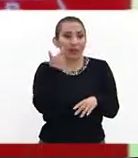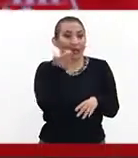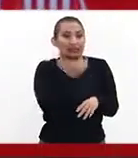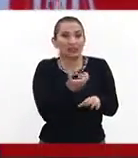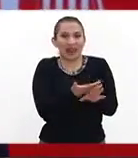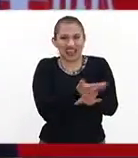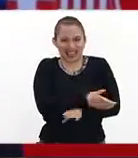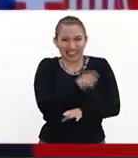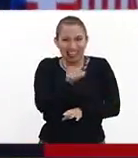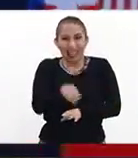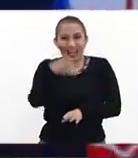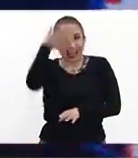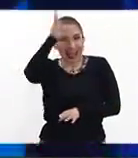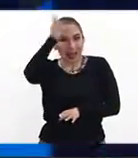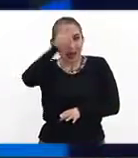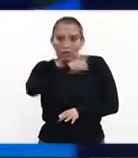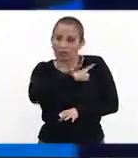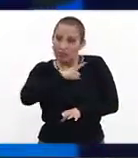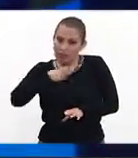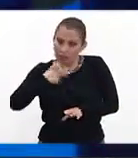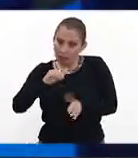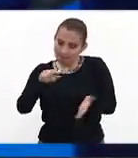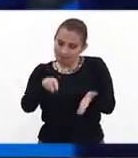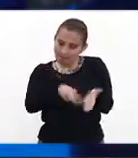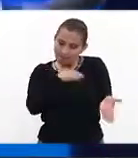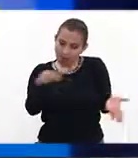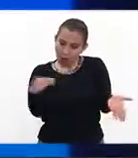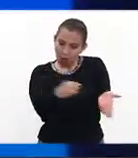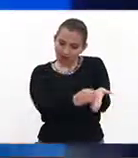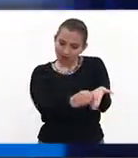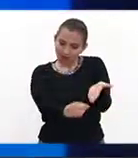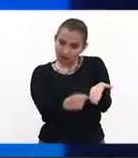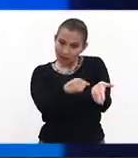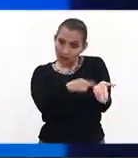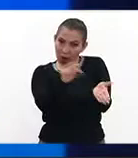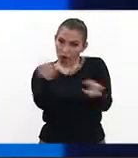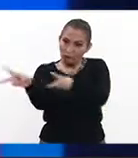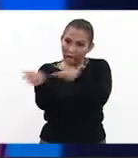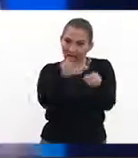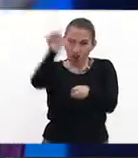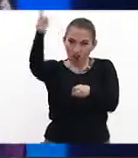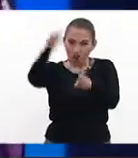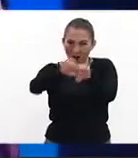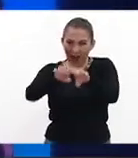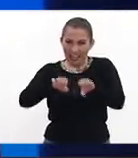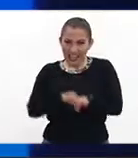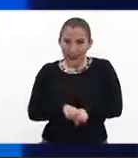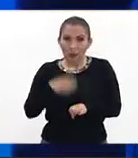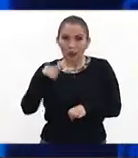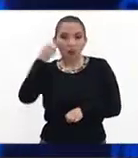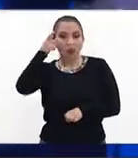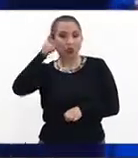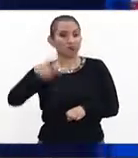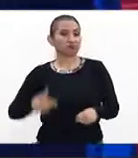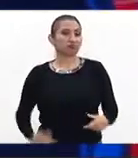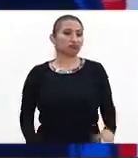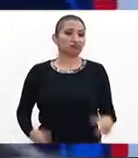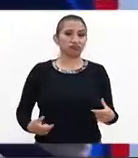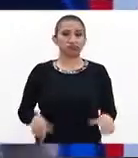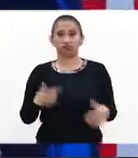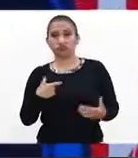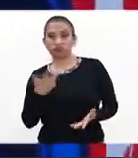como las que pasaron con Neymar, hay que poner una cláusula mayor para que no se los lleven equipos que tienen dueños, pues son